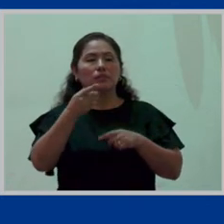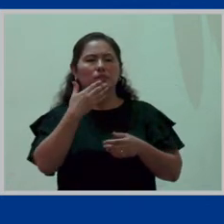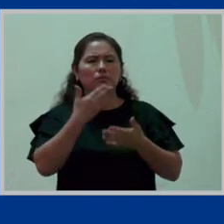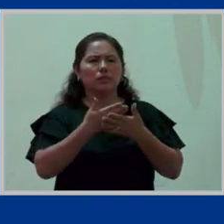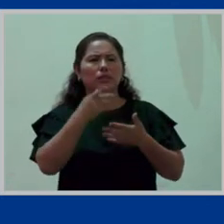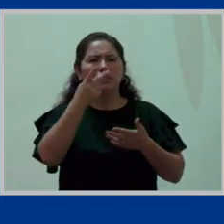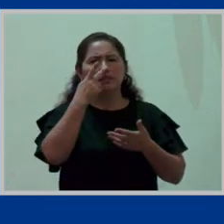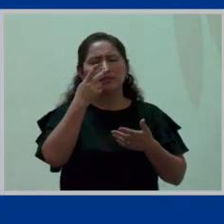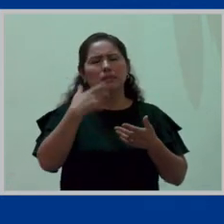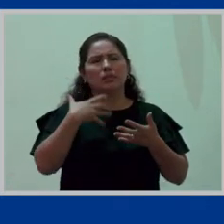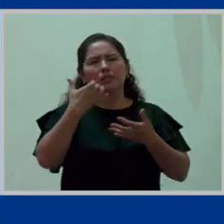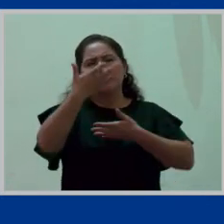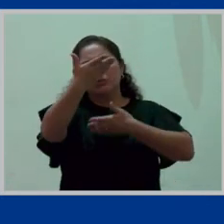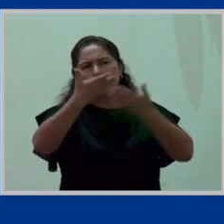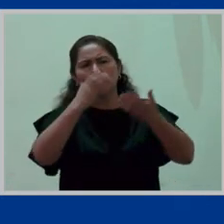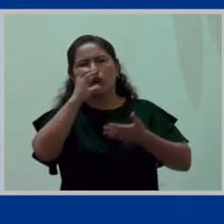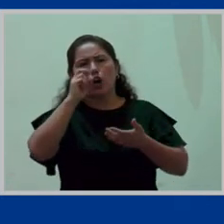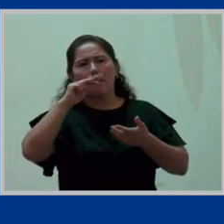¿esta alternativa